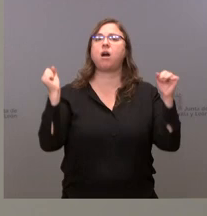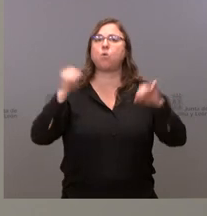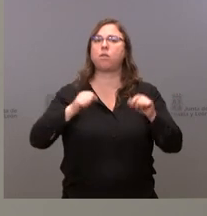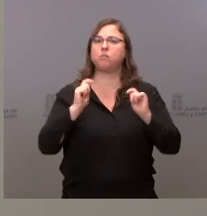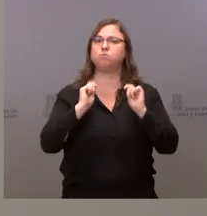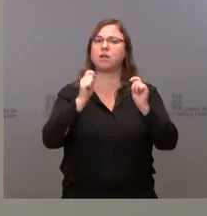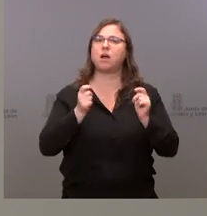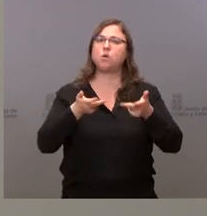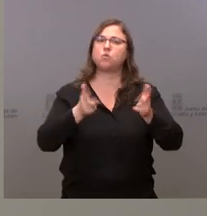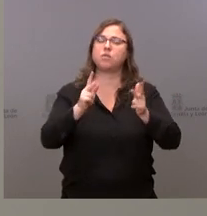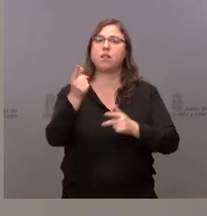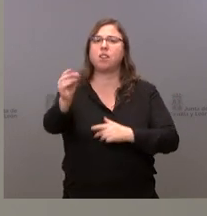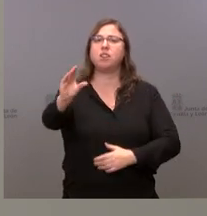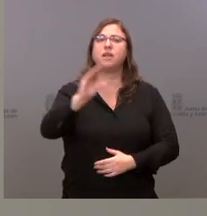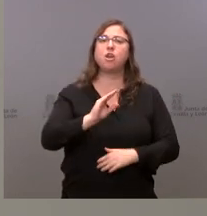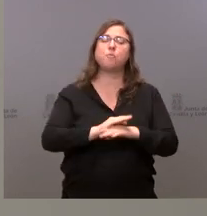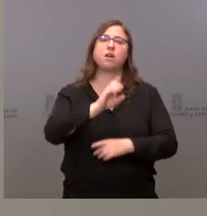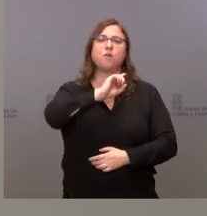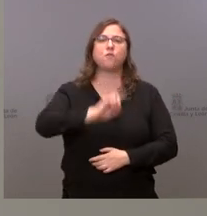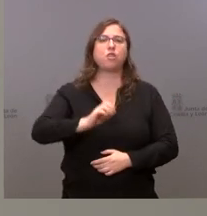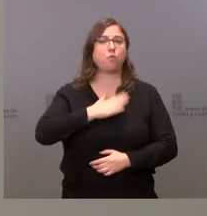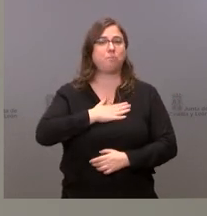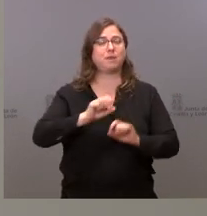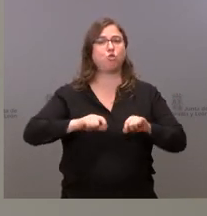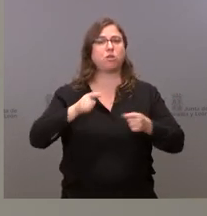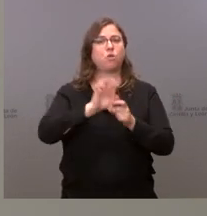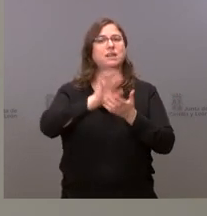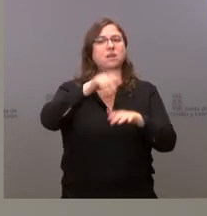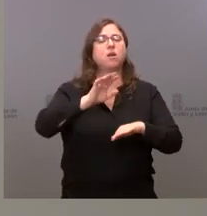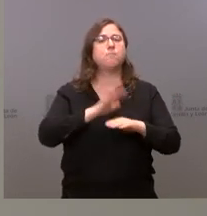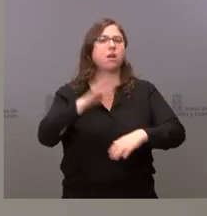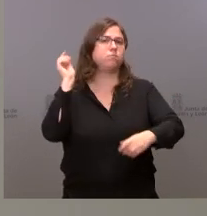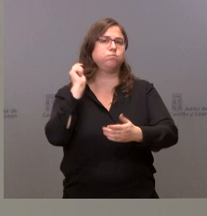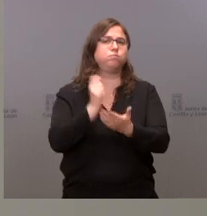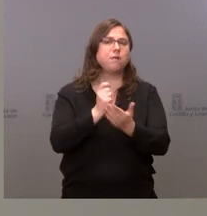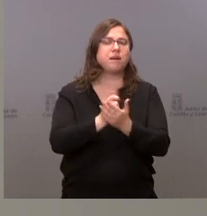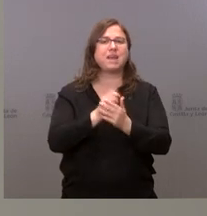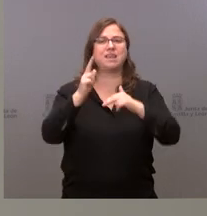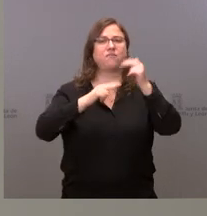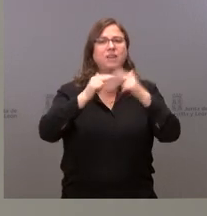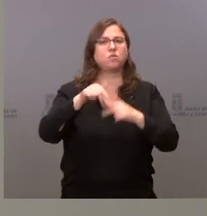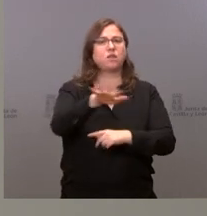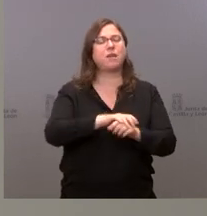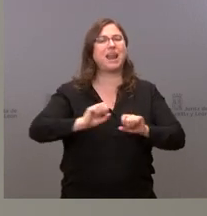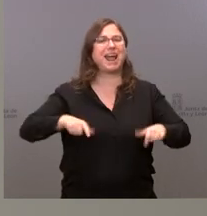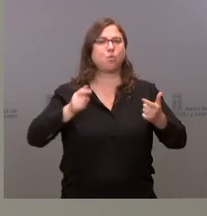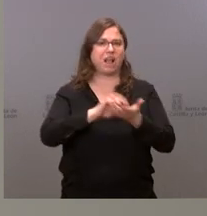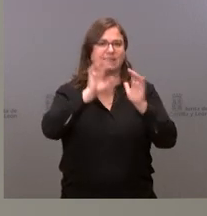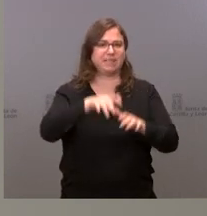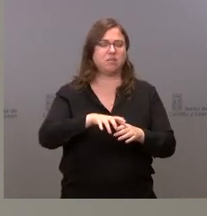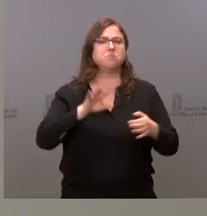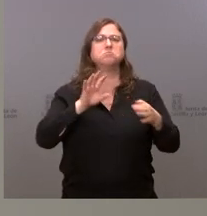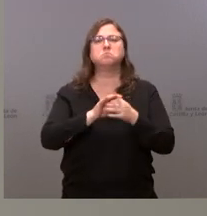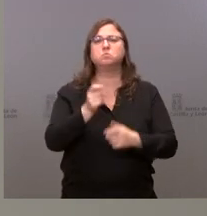autoriza una aportación dineraria a la Fundación de Patrimonio Natural de Castilla y León para financiar infraestructuras en los espacios naturales de Castilla y León. Es un